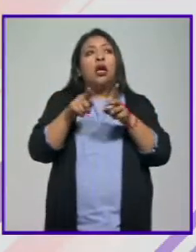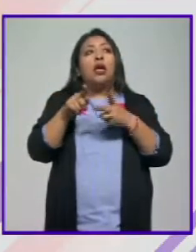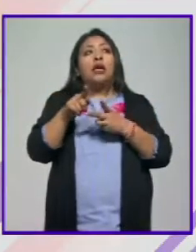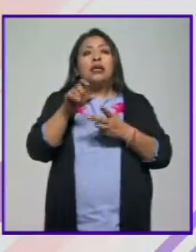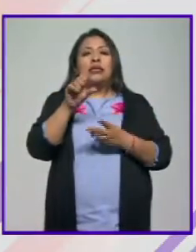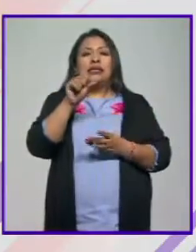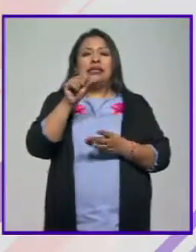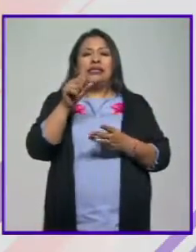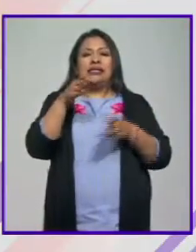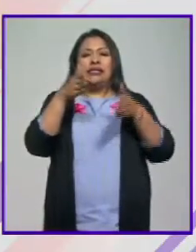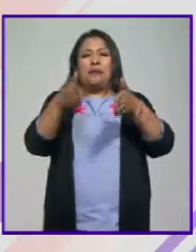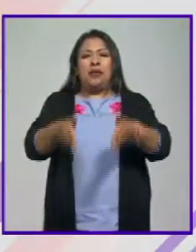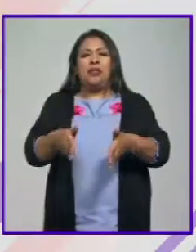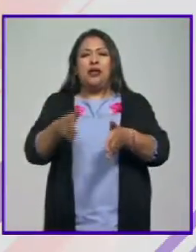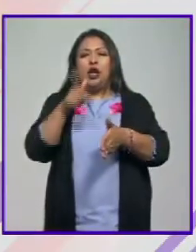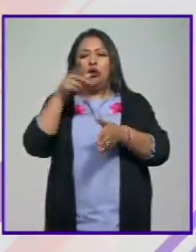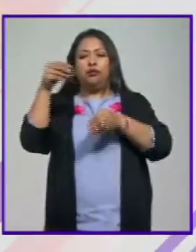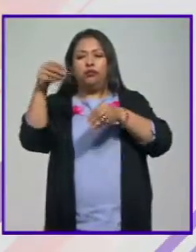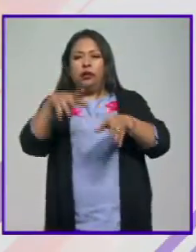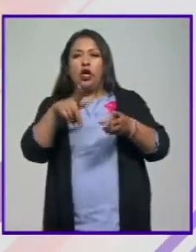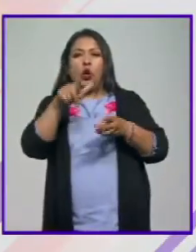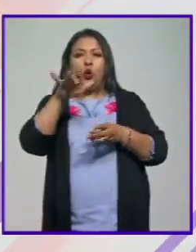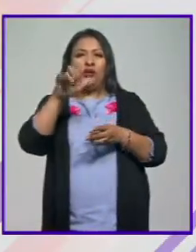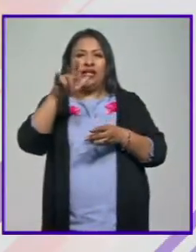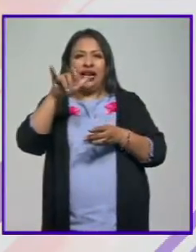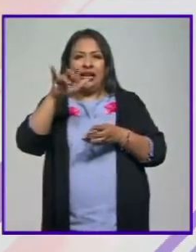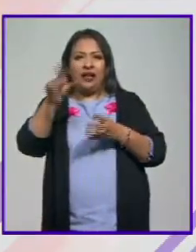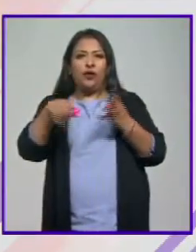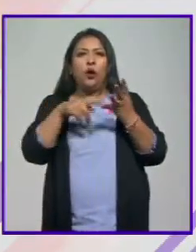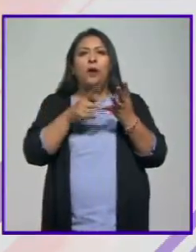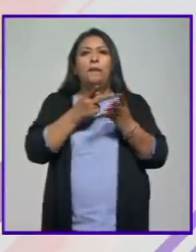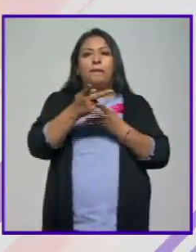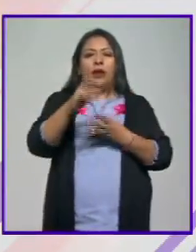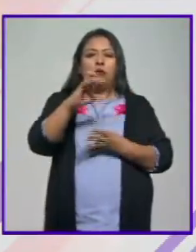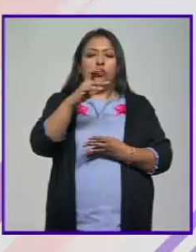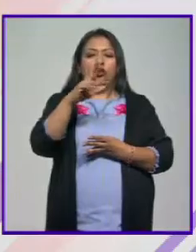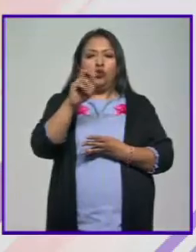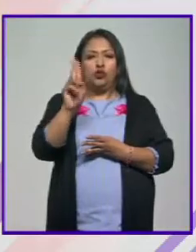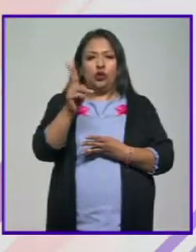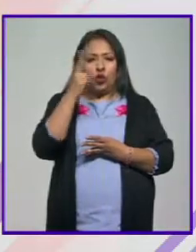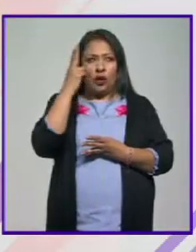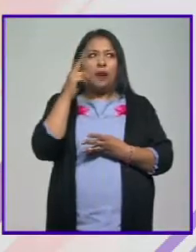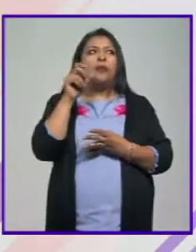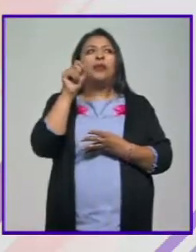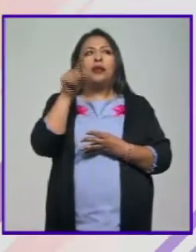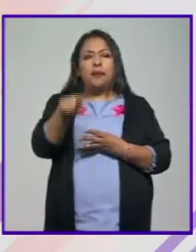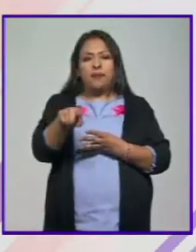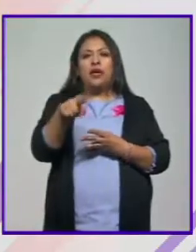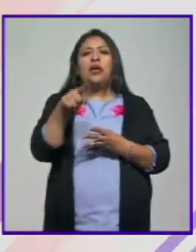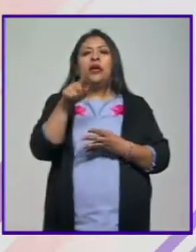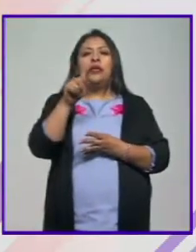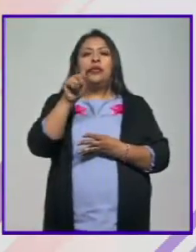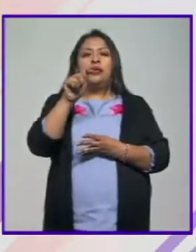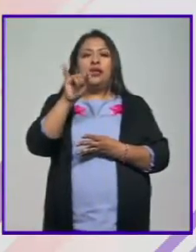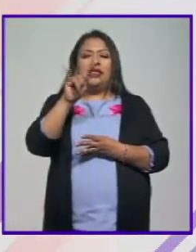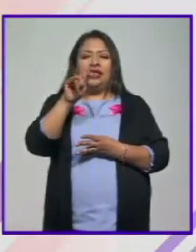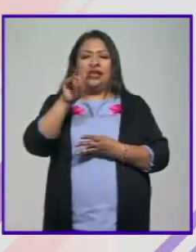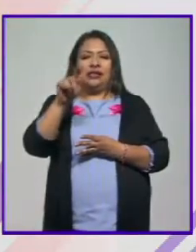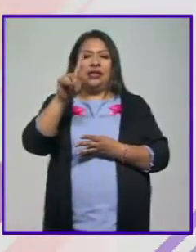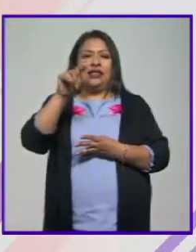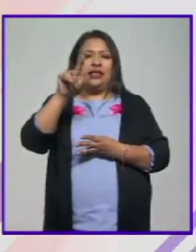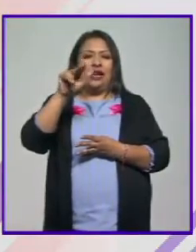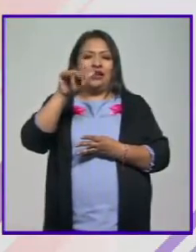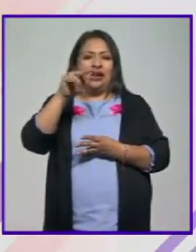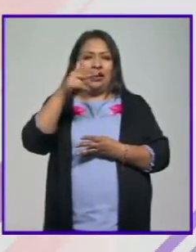para El Cementerio Se Alumbra de Luis Alejandro Llero, el premio Churubusco UNAM también se lo llevó Titixe de Tania